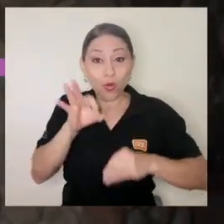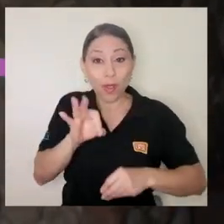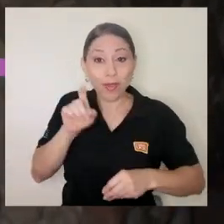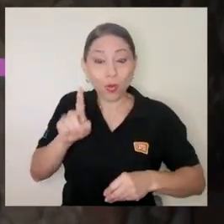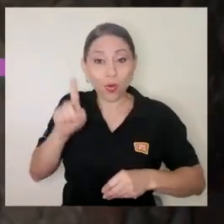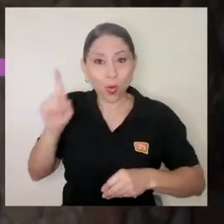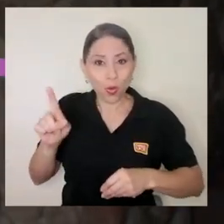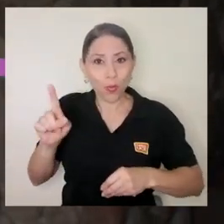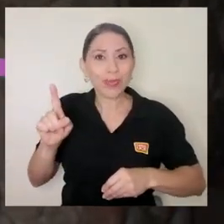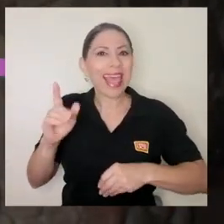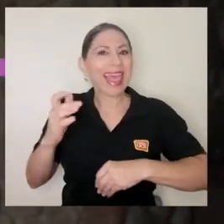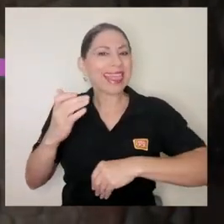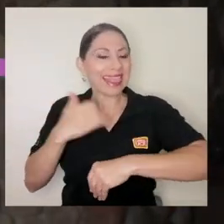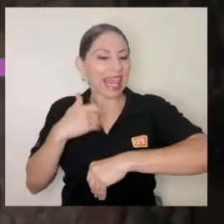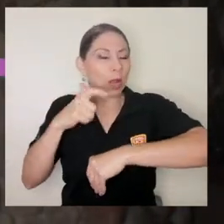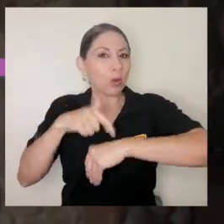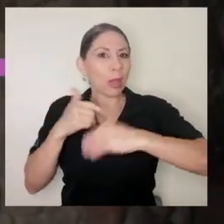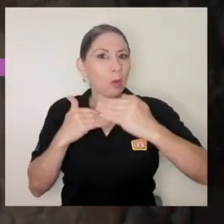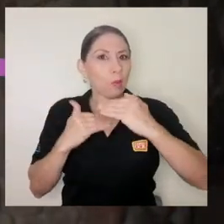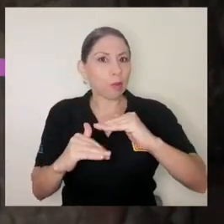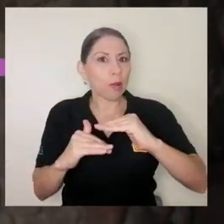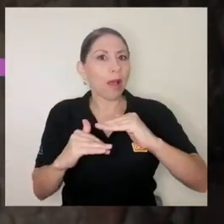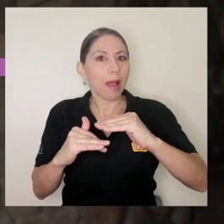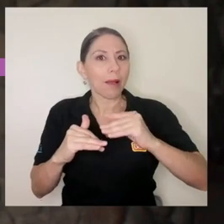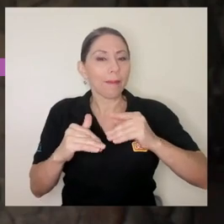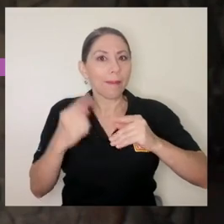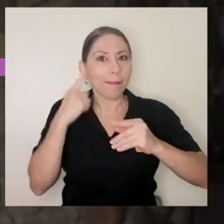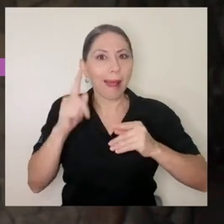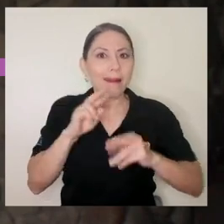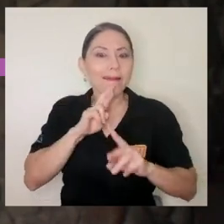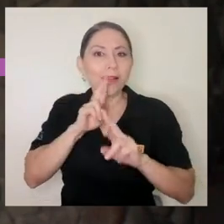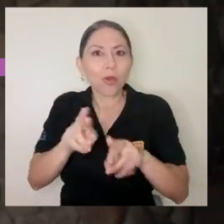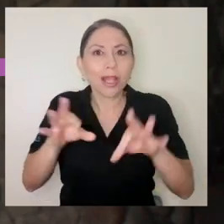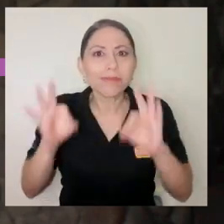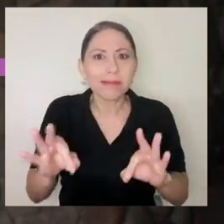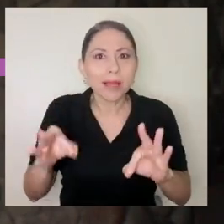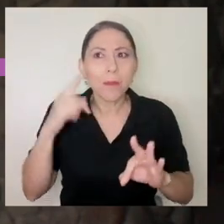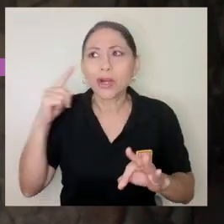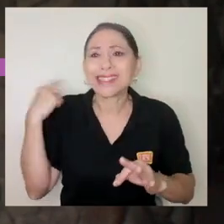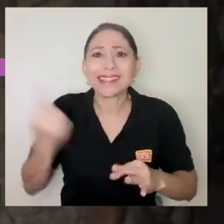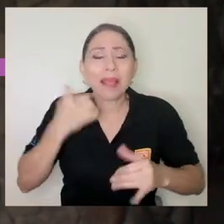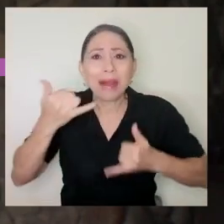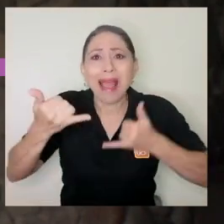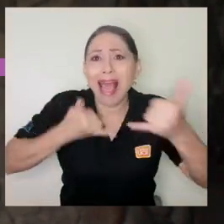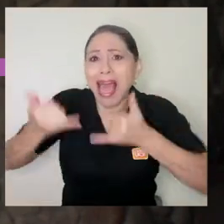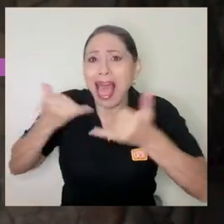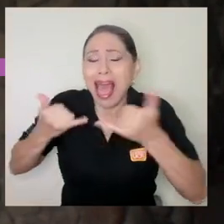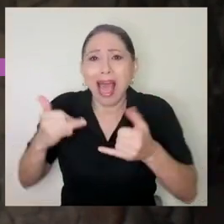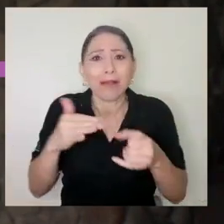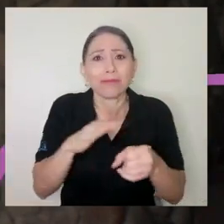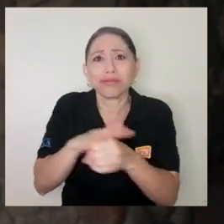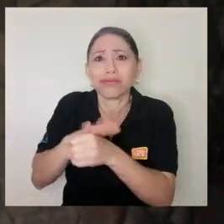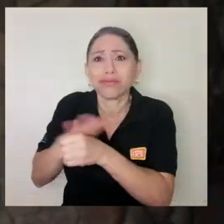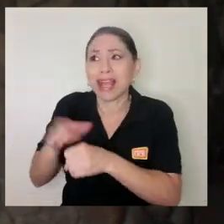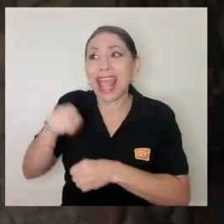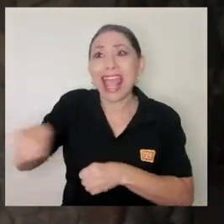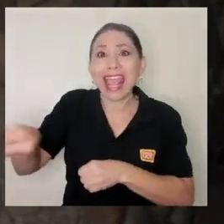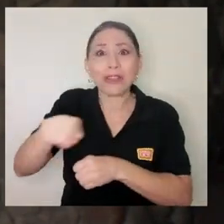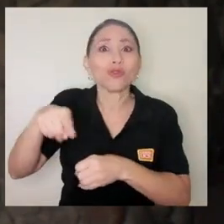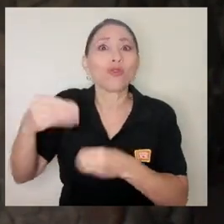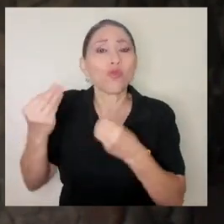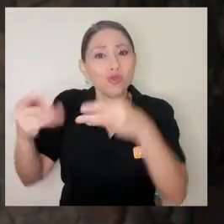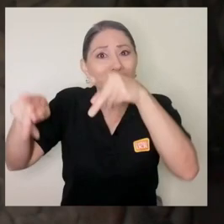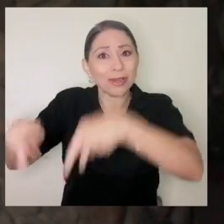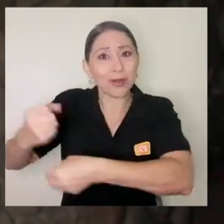un tiempo, ¿verdad?, una métrica de tiempo para poder responder rápidamente porque siempre las líneas están muy saturadas y ellos tienen mucho personal.